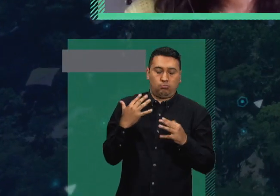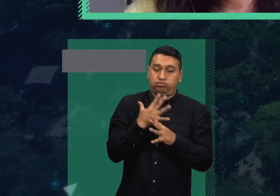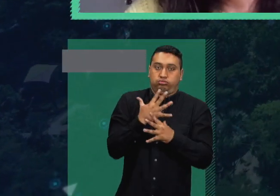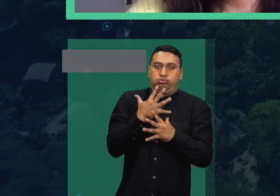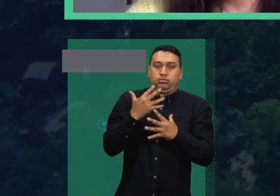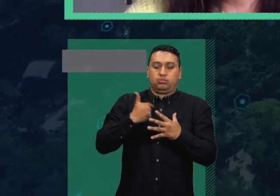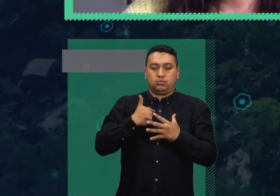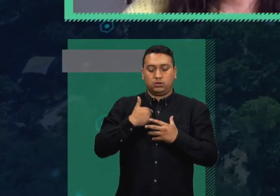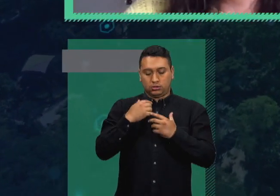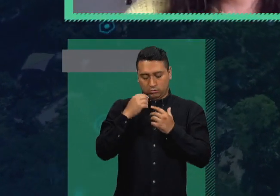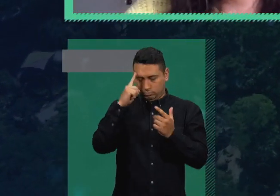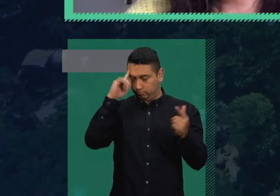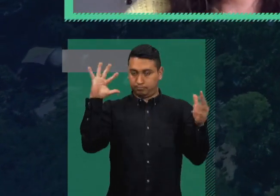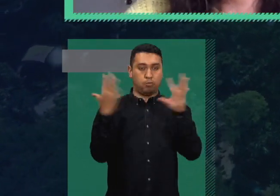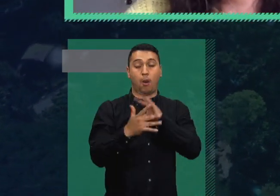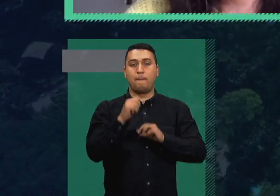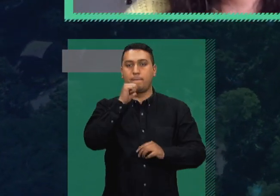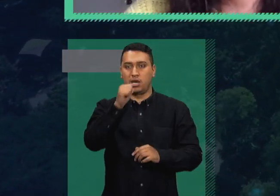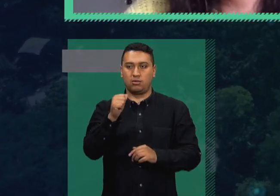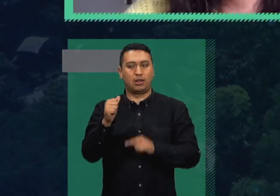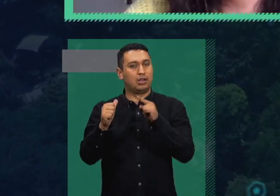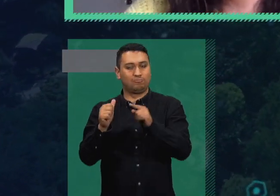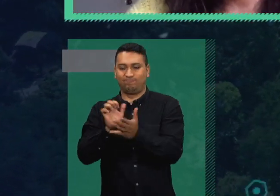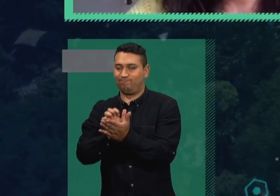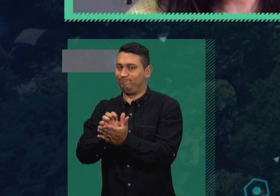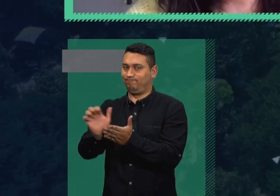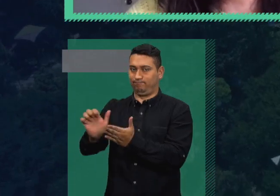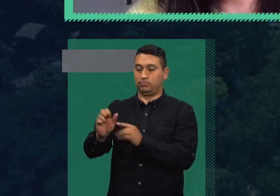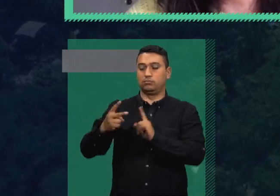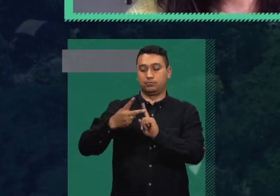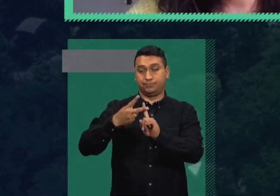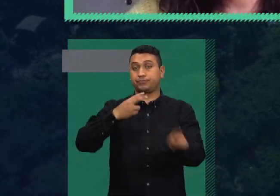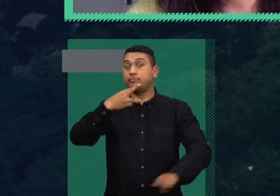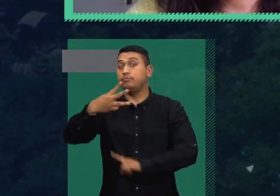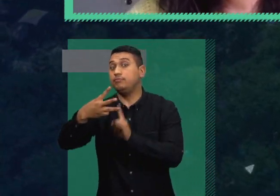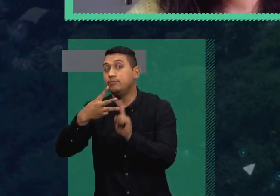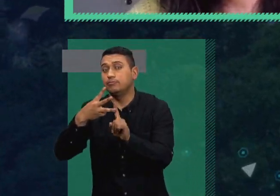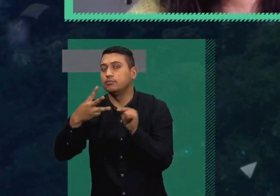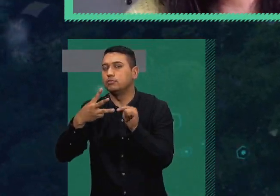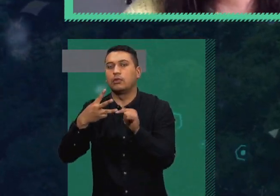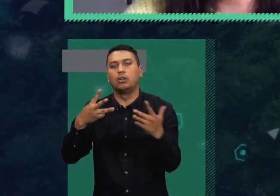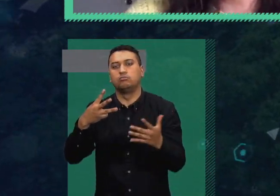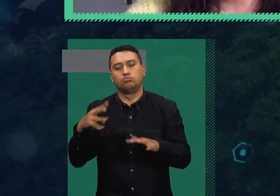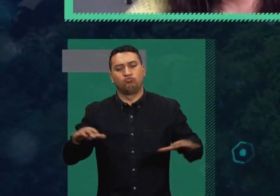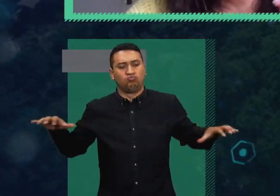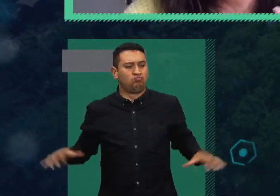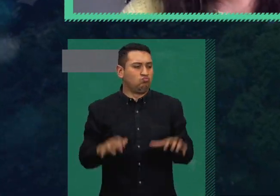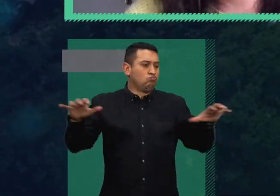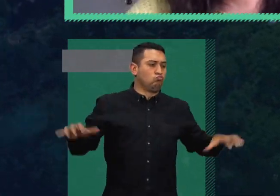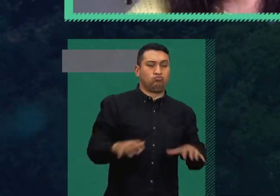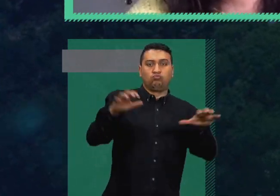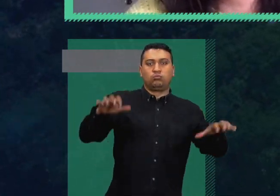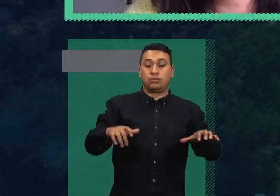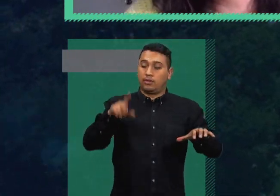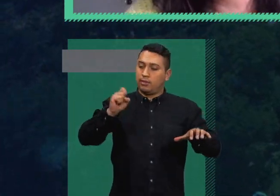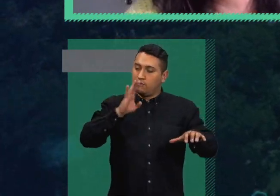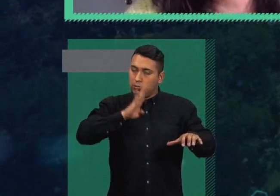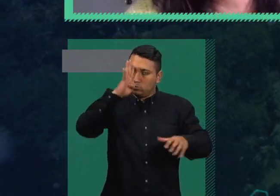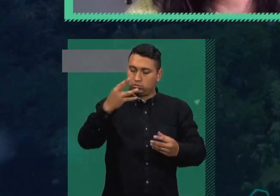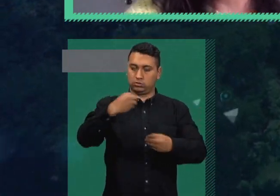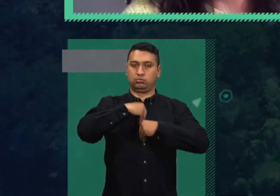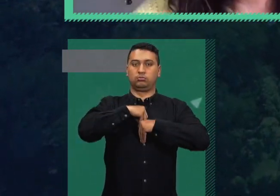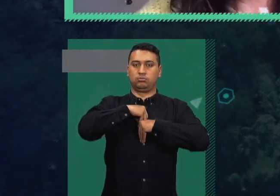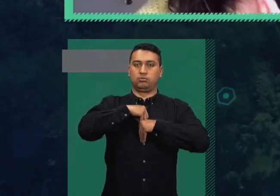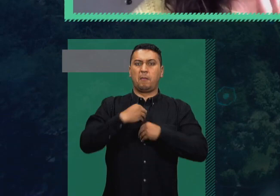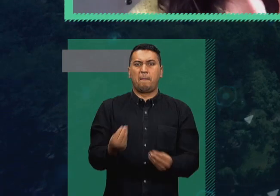Lo tercero es realizar actividades que estemos acostumbrados a realizar y que nos mantengan motivados dentro de nuestros